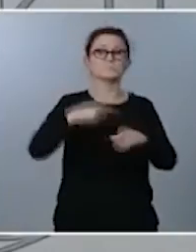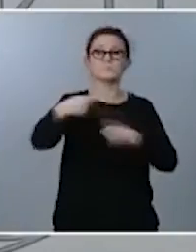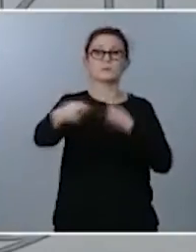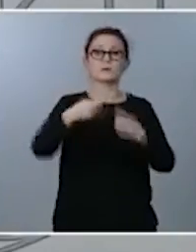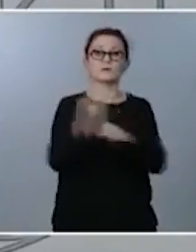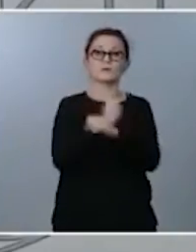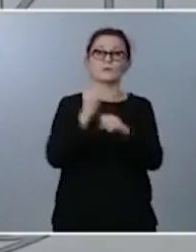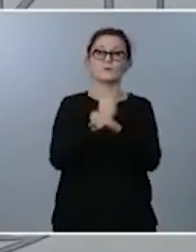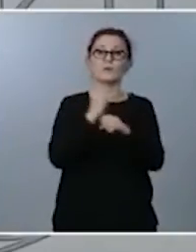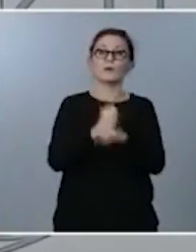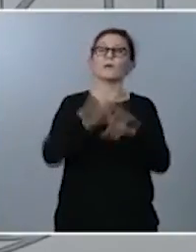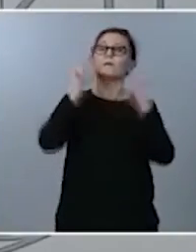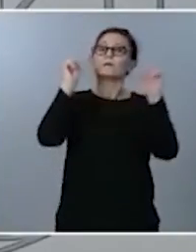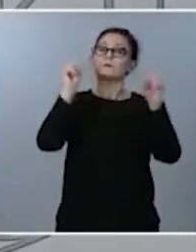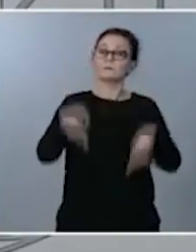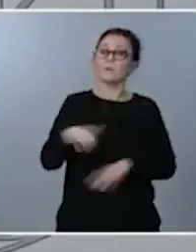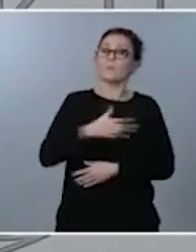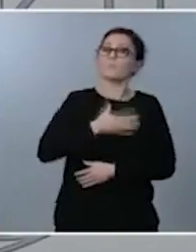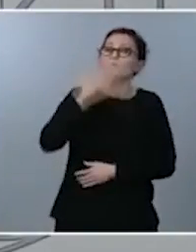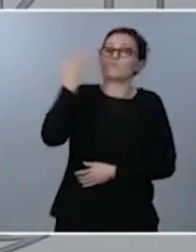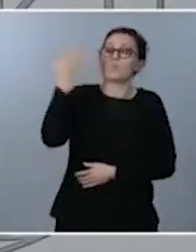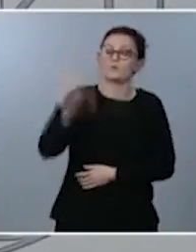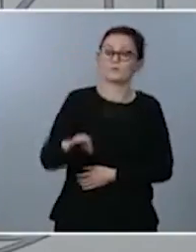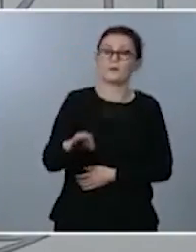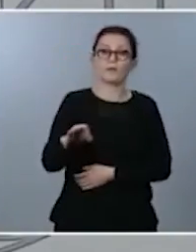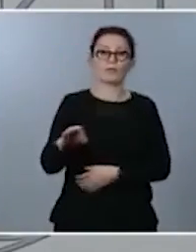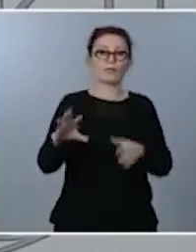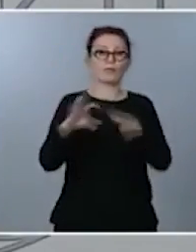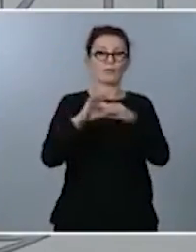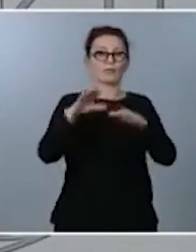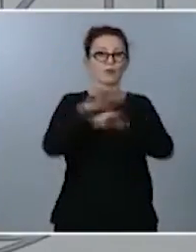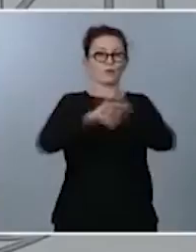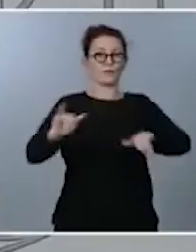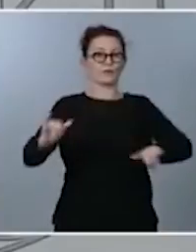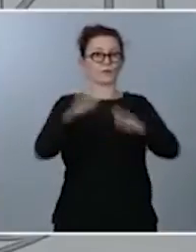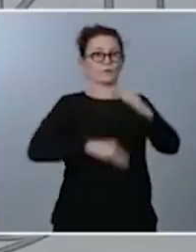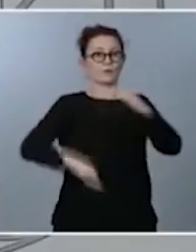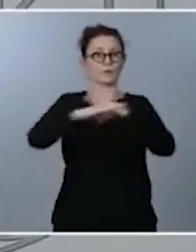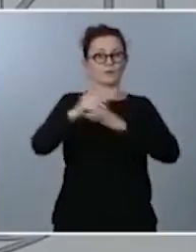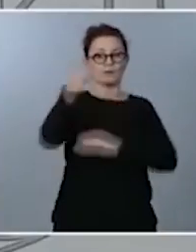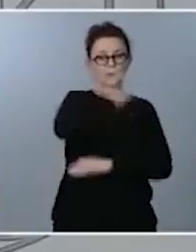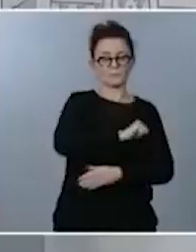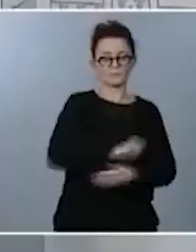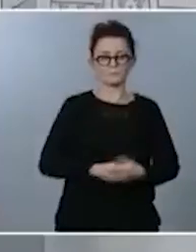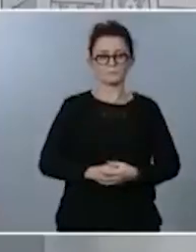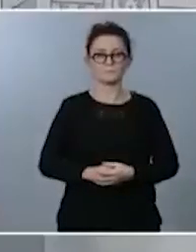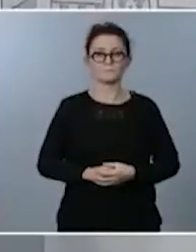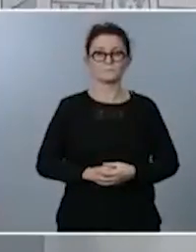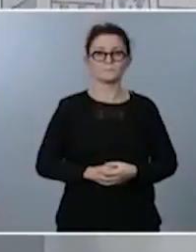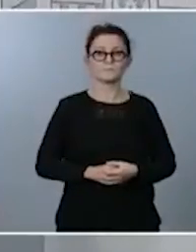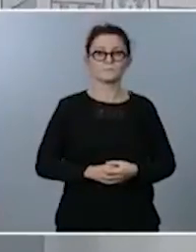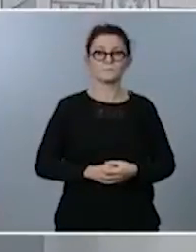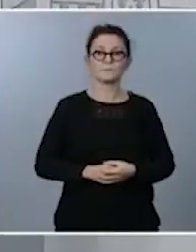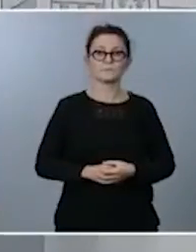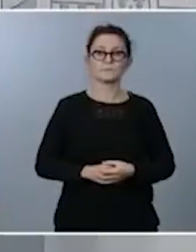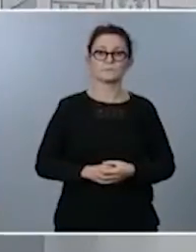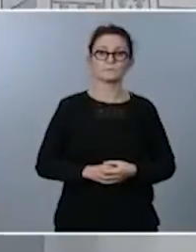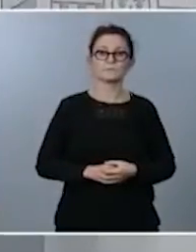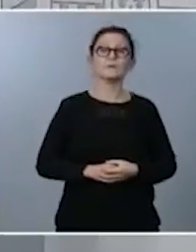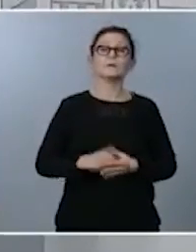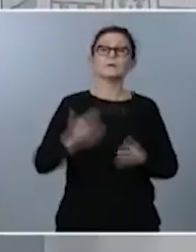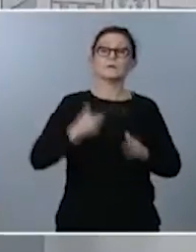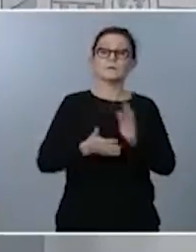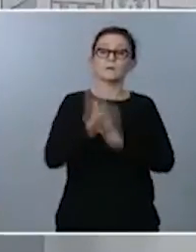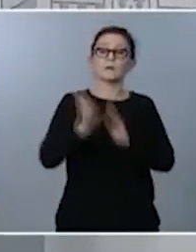posibilidad también de hacer posible esa conciliación en igualdad con los compañeros varones vamos a finalizar este turno de preguntas con